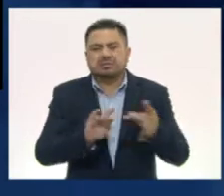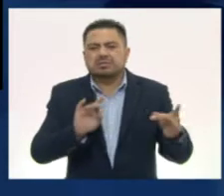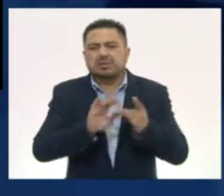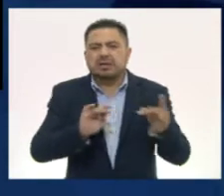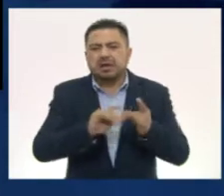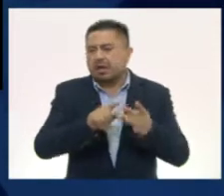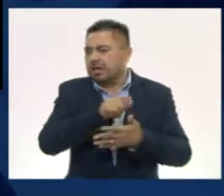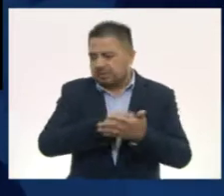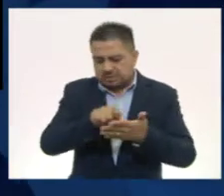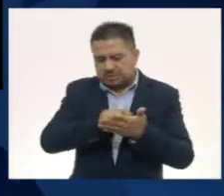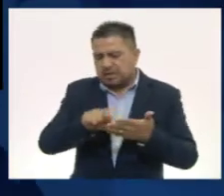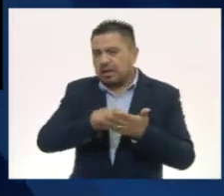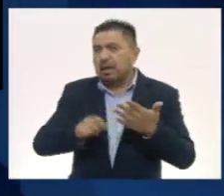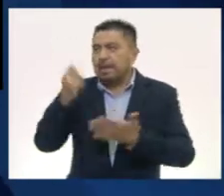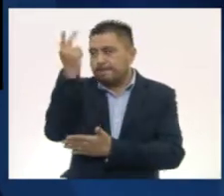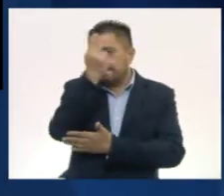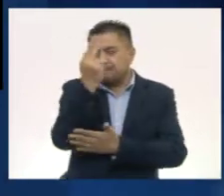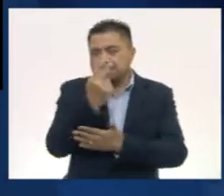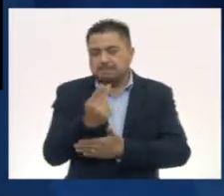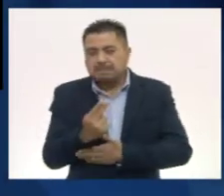escribir pintando.